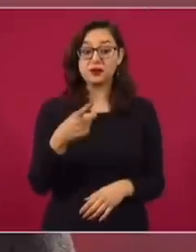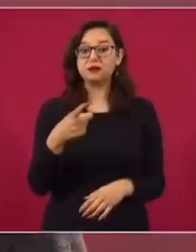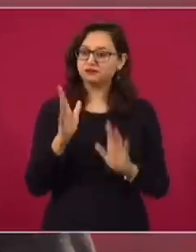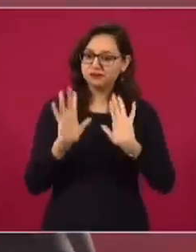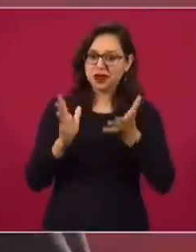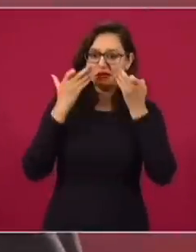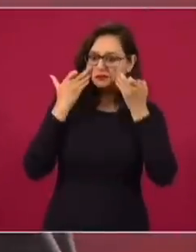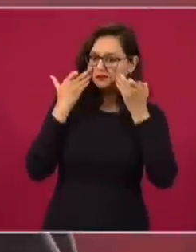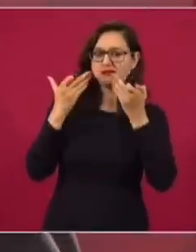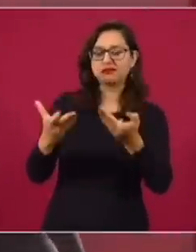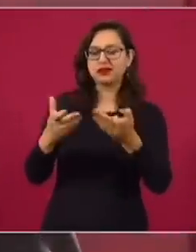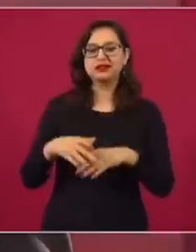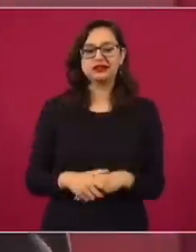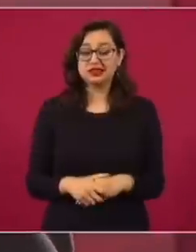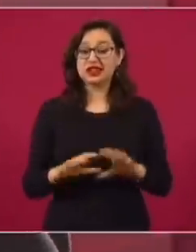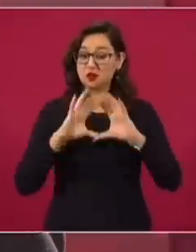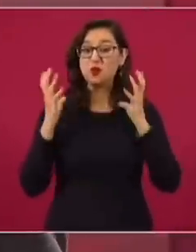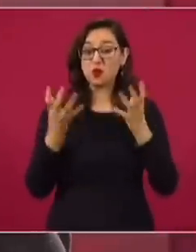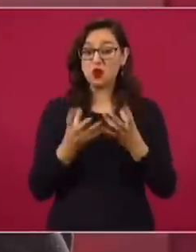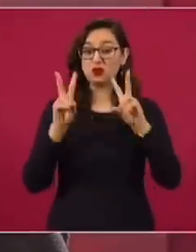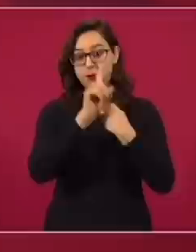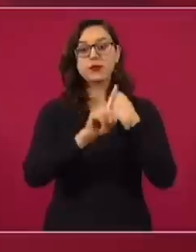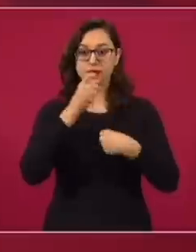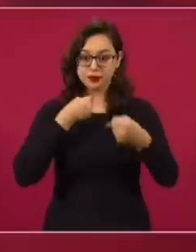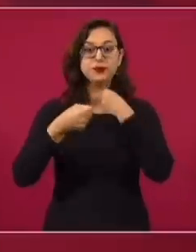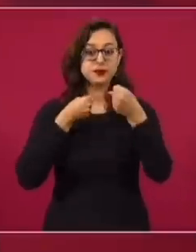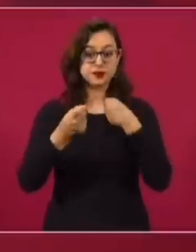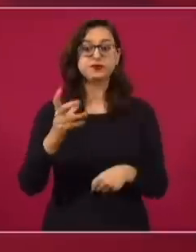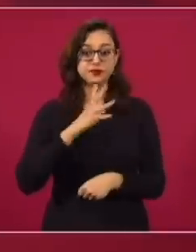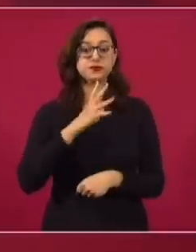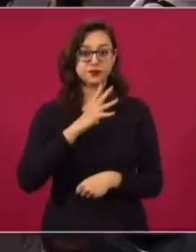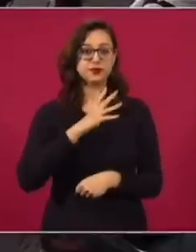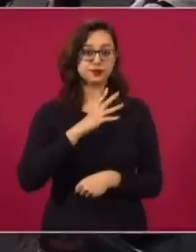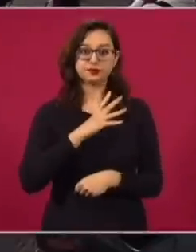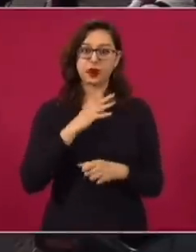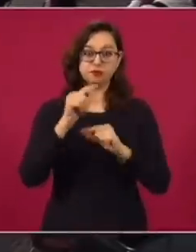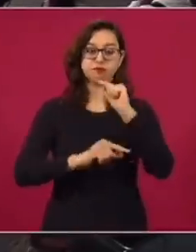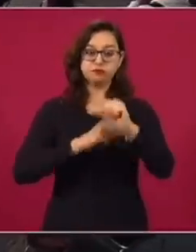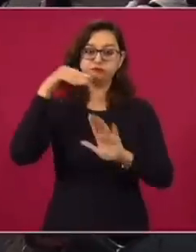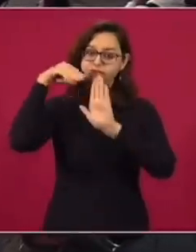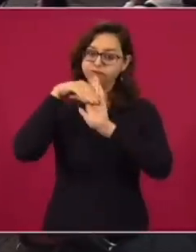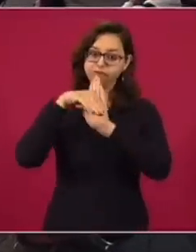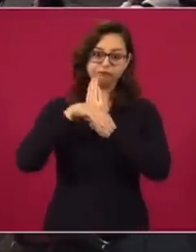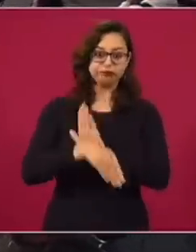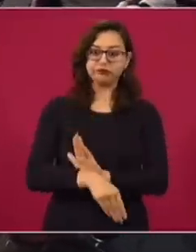Es más, de que es una crisis mundial ya de los medios, es una decadencia.